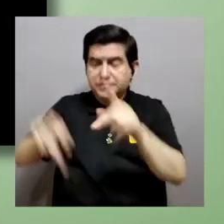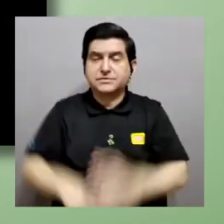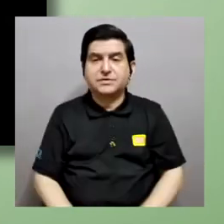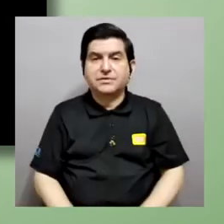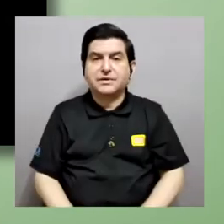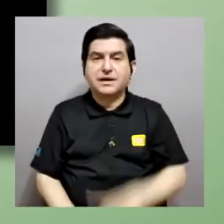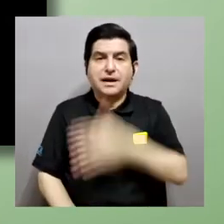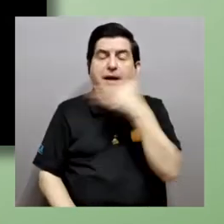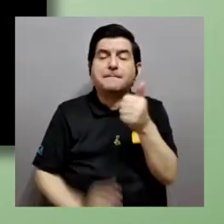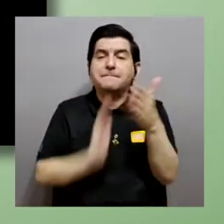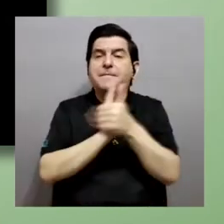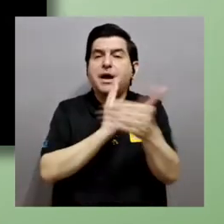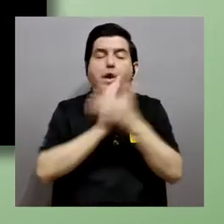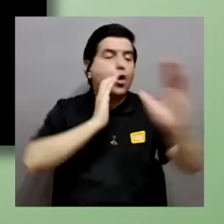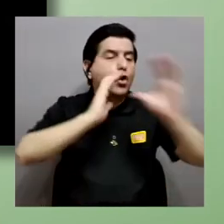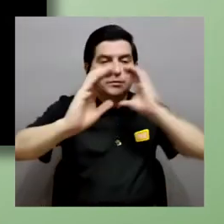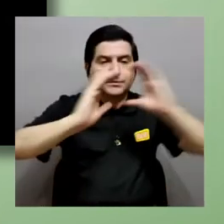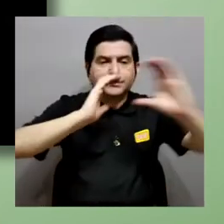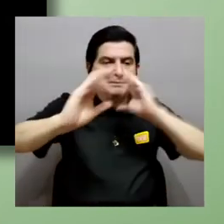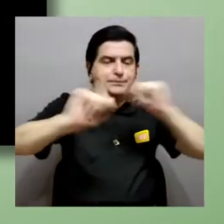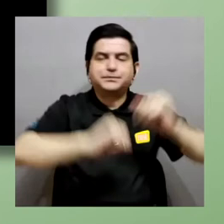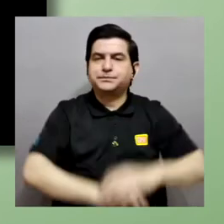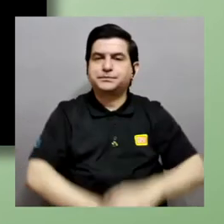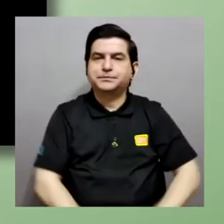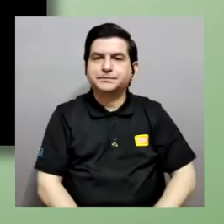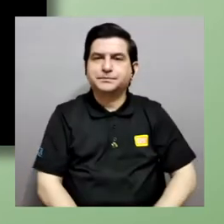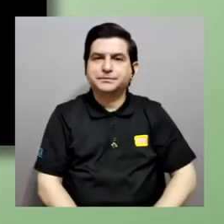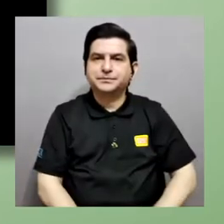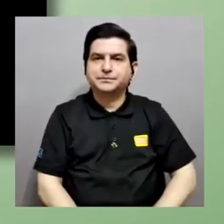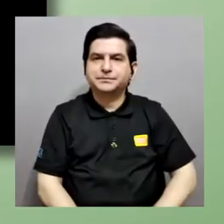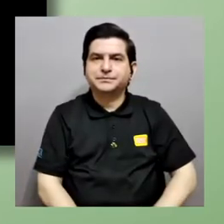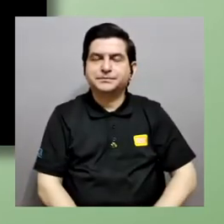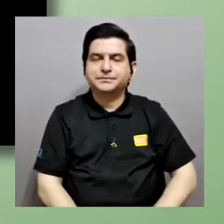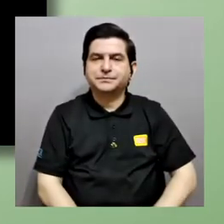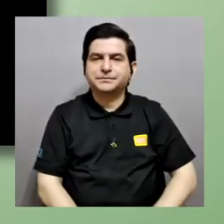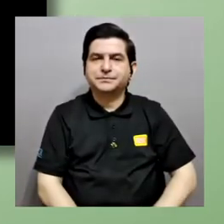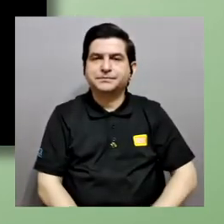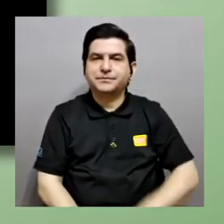a mejorar sus habilidades de comunicación. Y